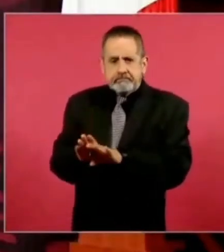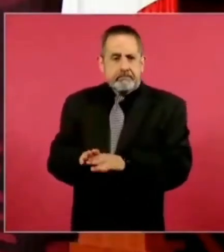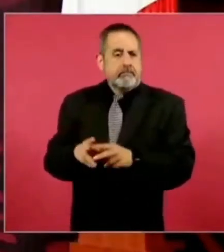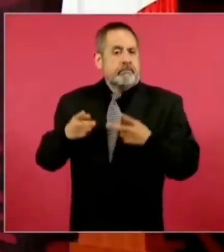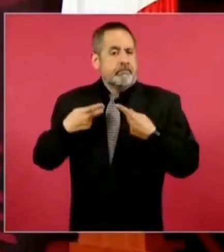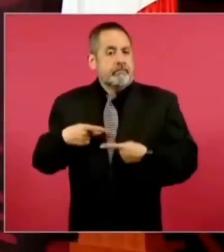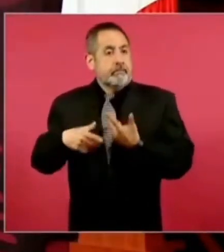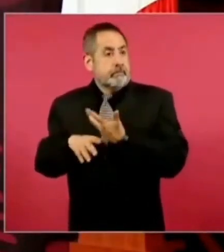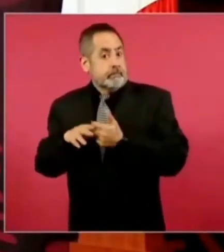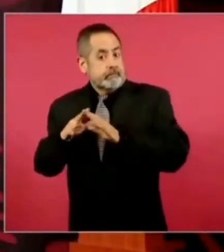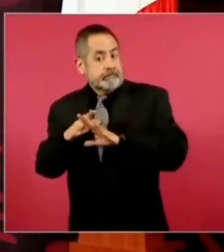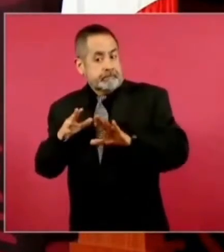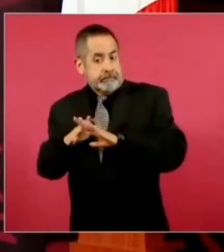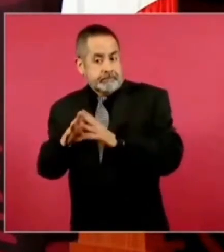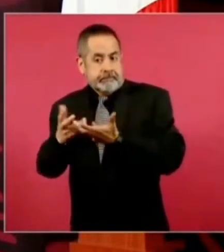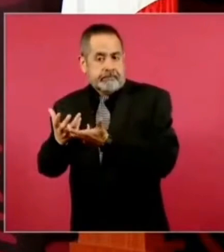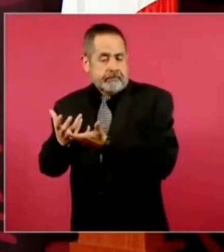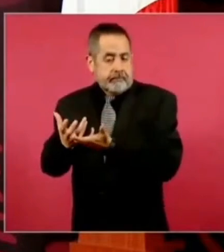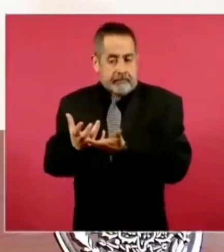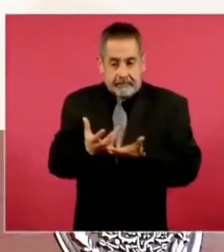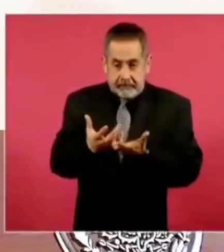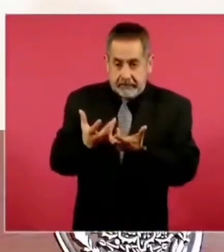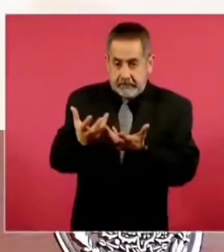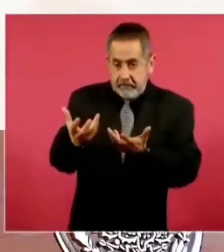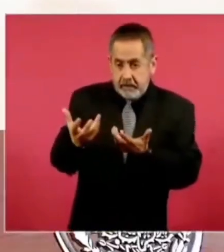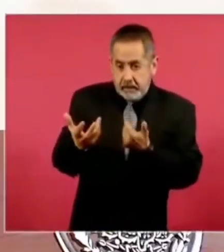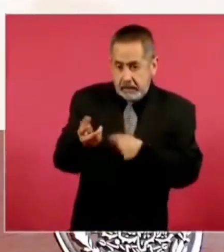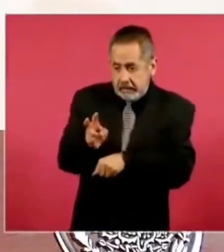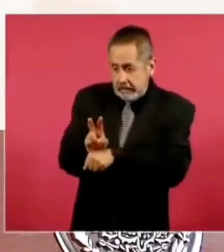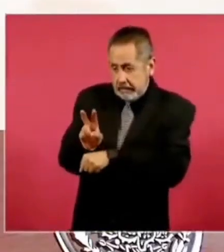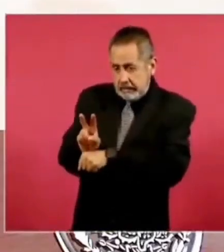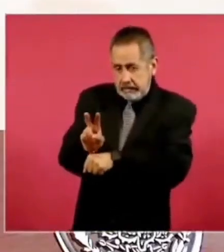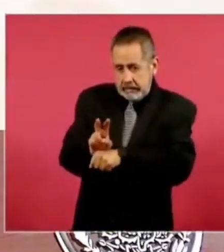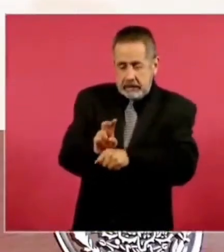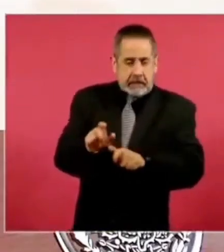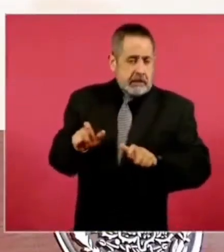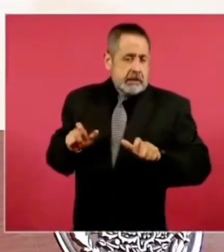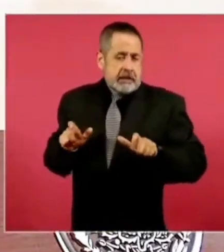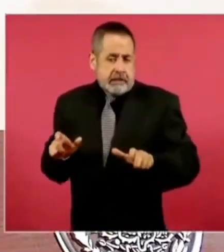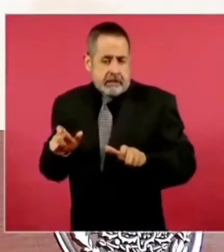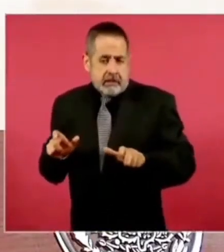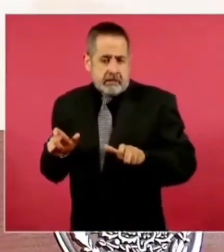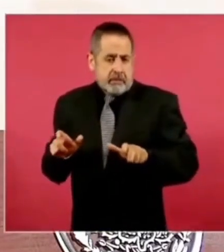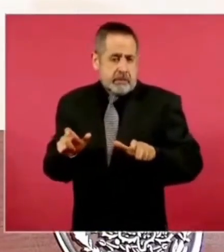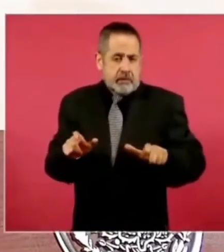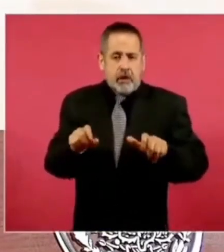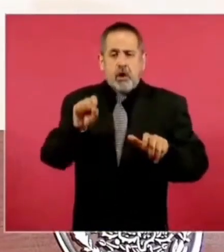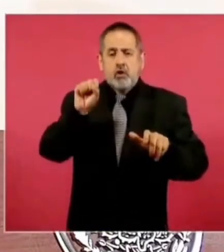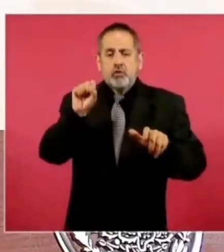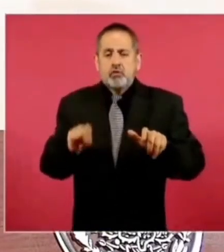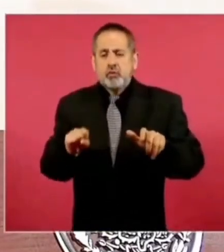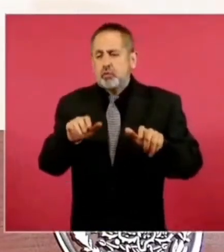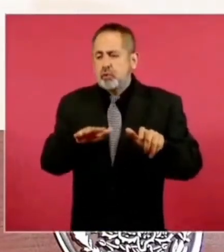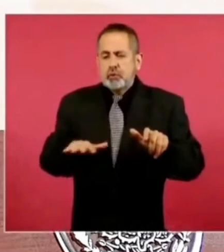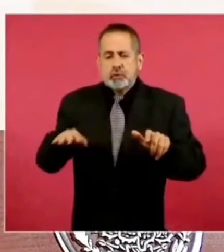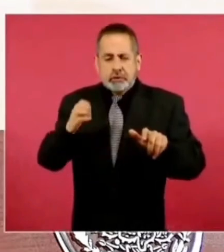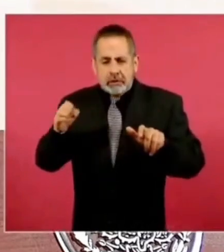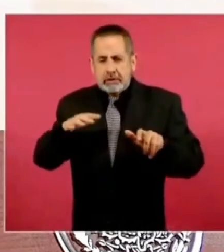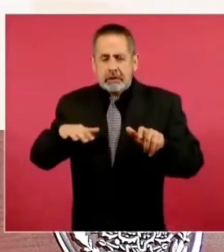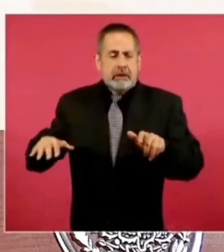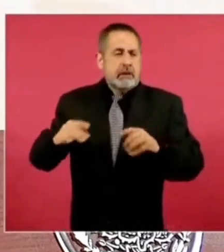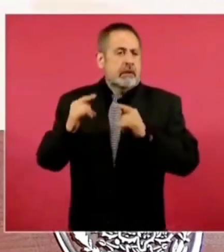esté protegido en el sur, sureste, en